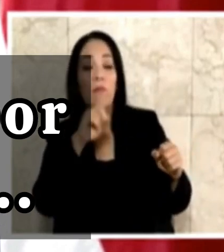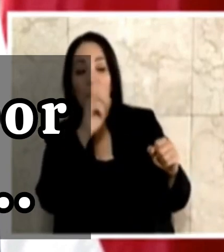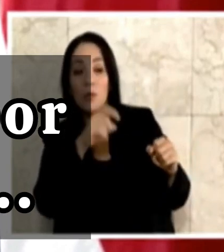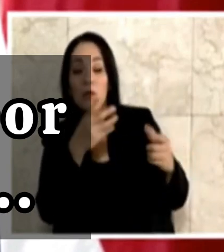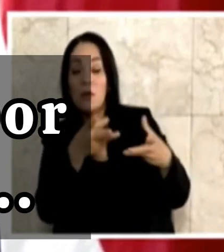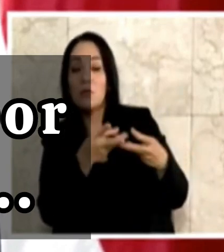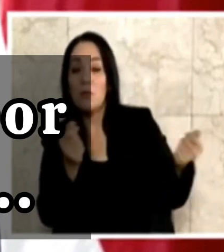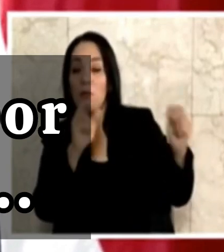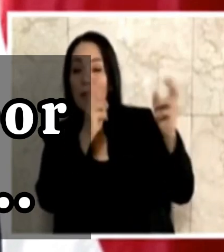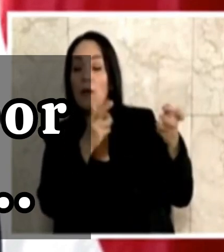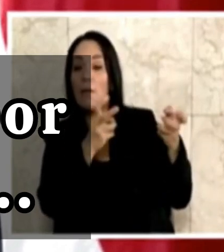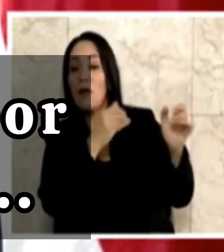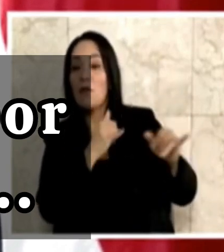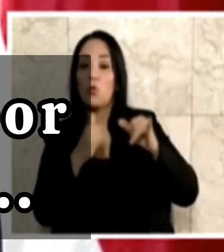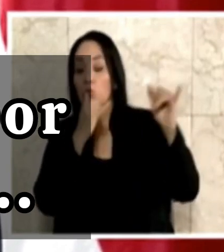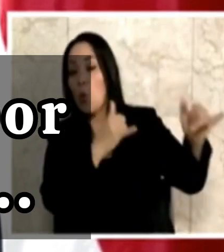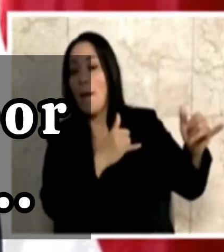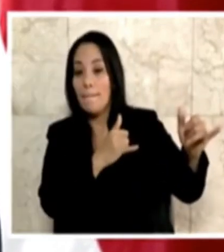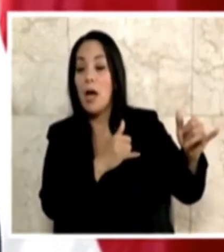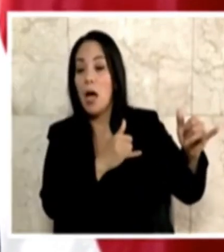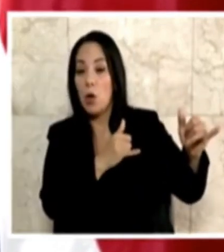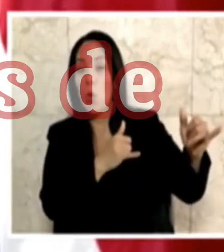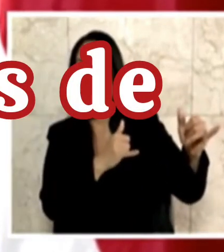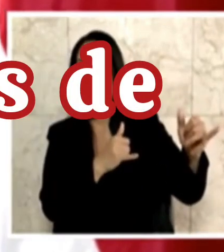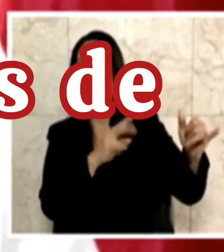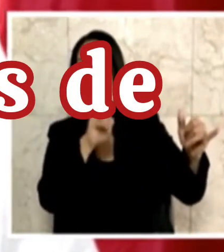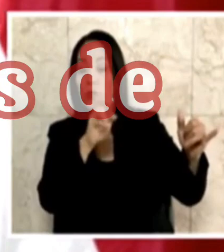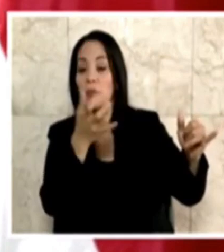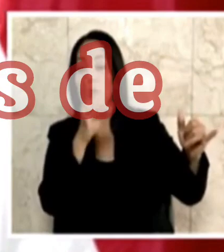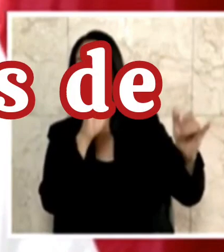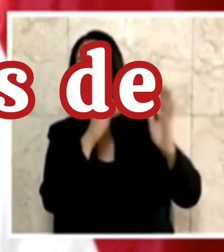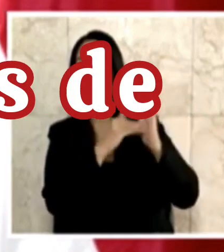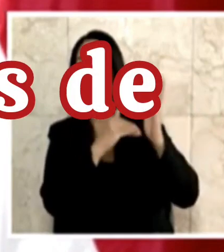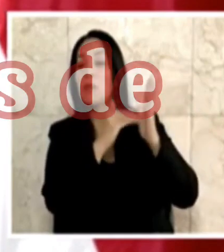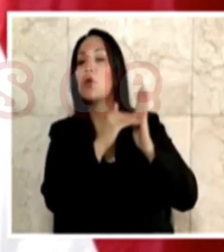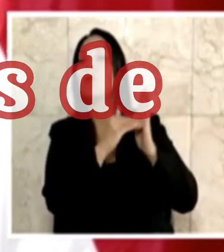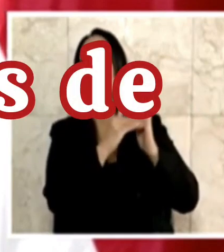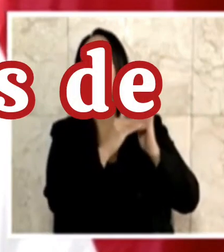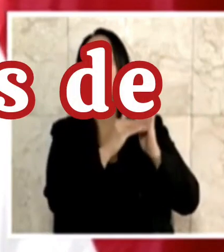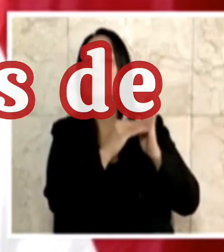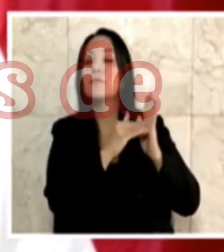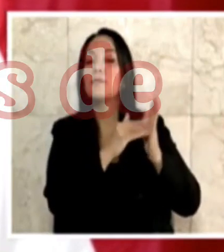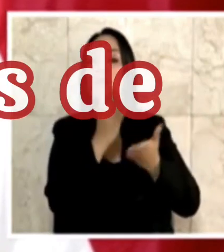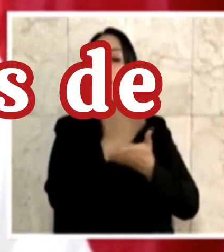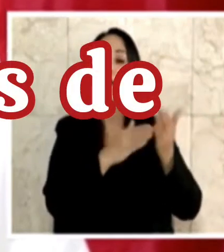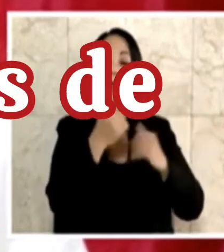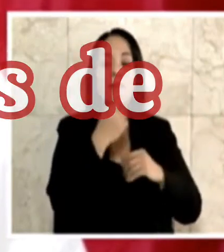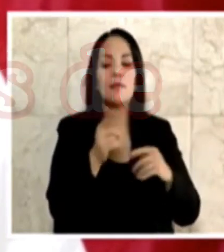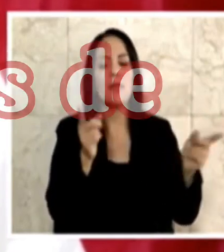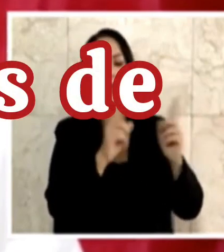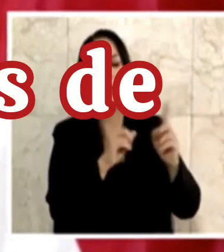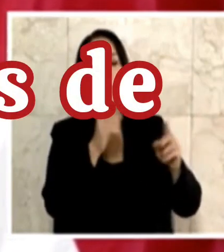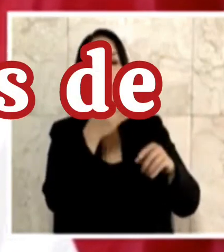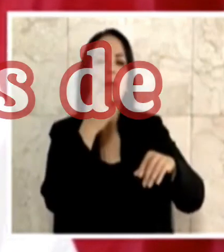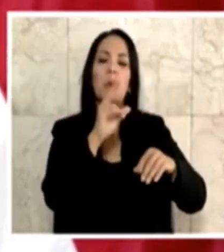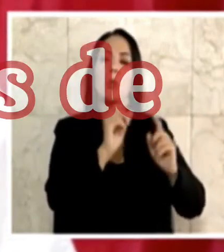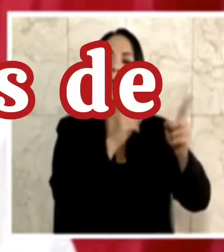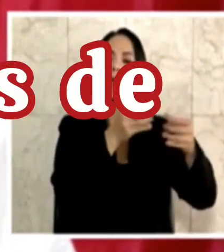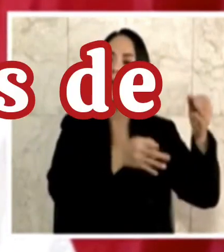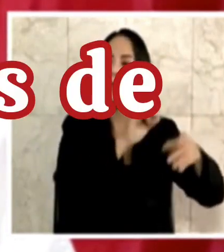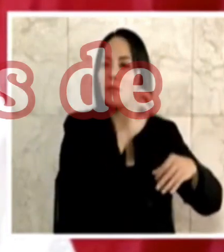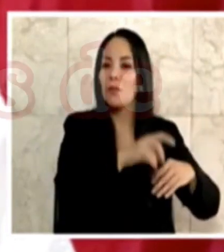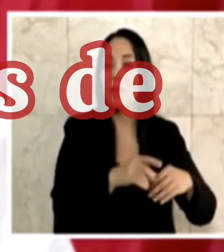recurso de amparo que usted presentó por los 217 mil millones que alguien está diciendo, no, es el que mejor no vaya a juicio.